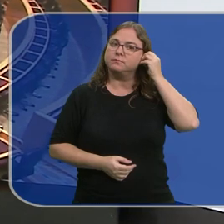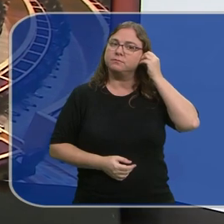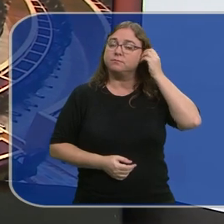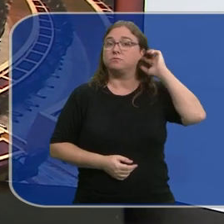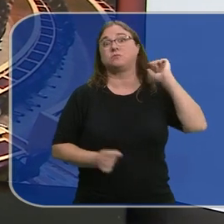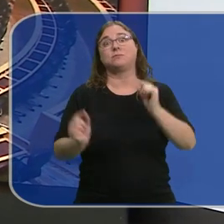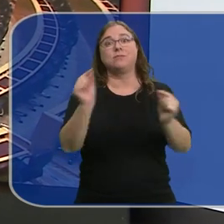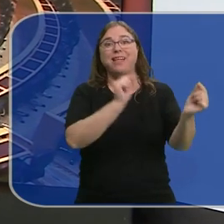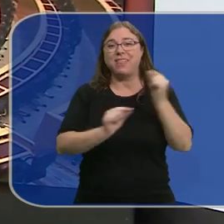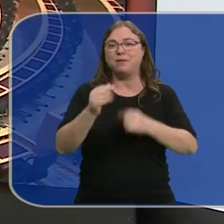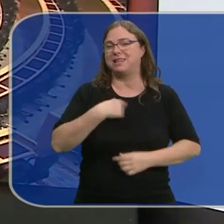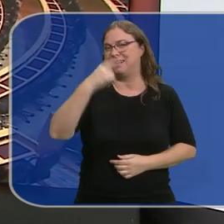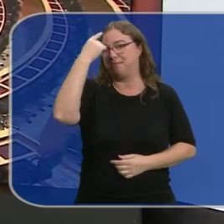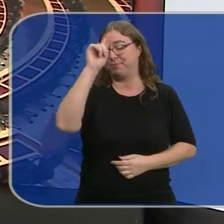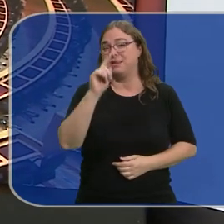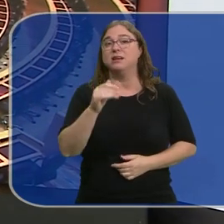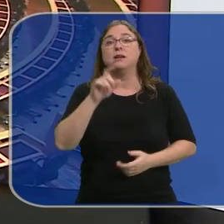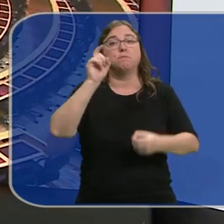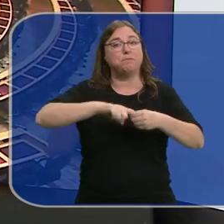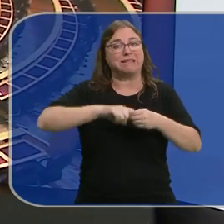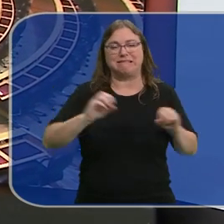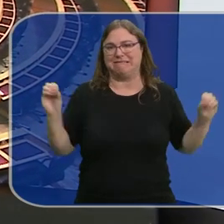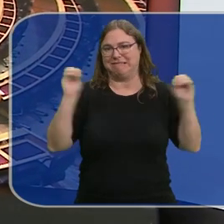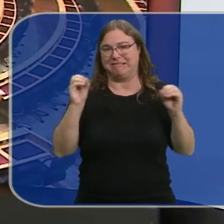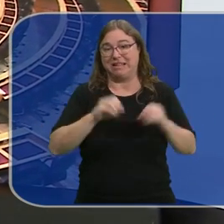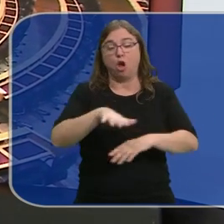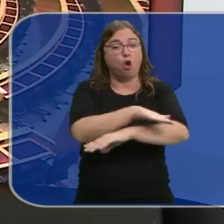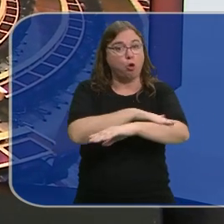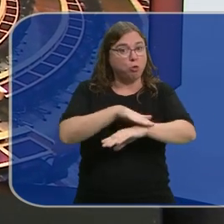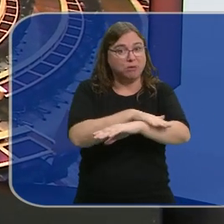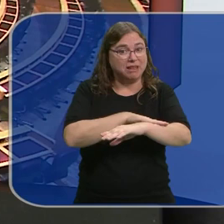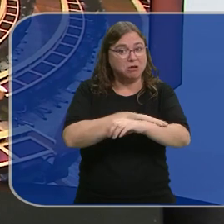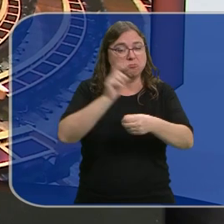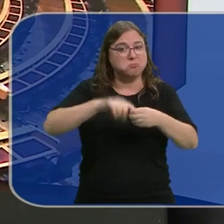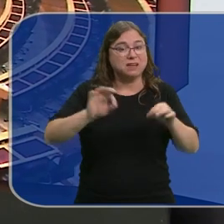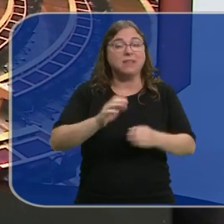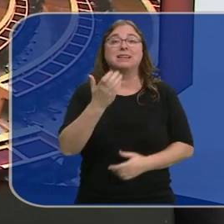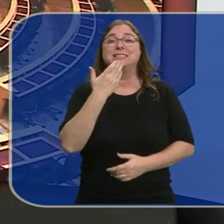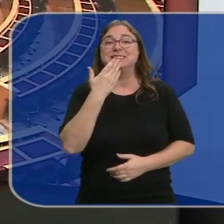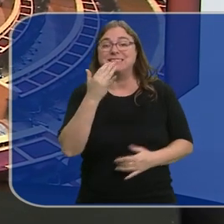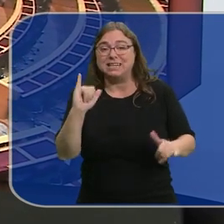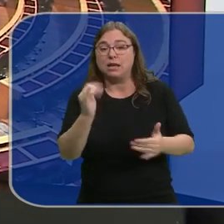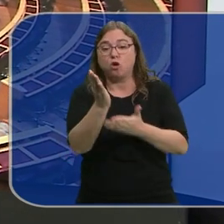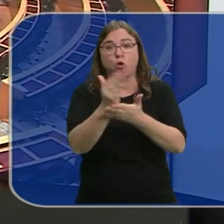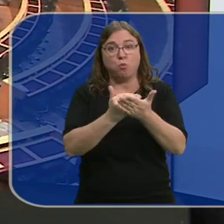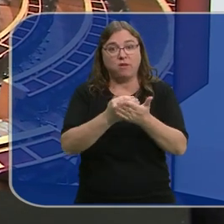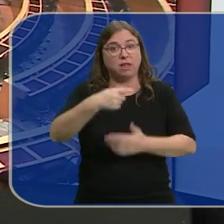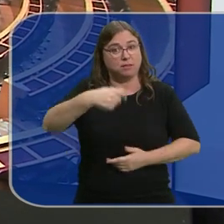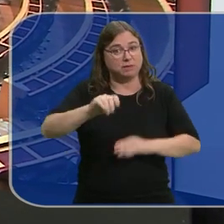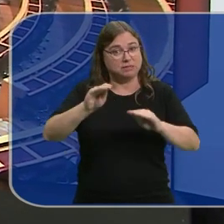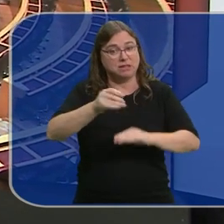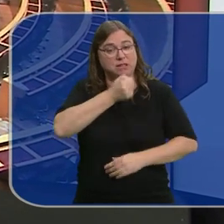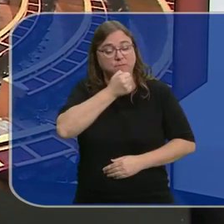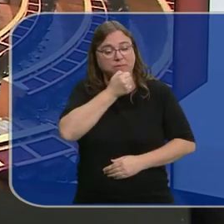Un debate en el que ya sabemos que no va a participar ningún miembro del Gobierno ni ninguno de los tres presidentes autonómicos del PSOE que han